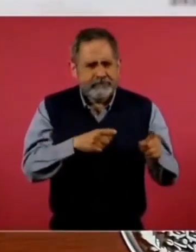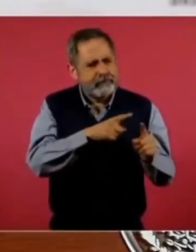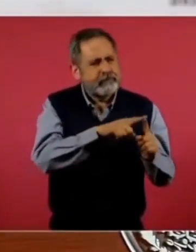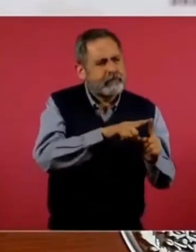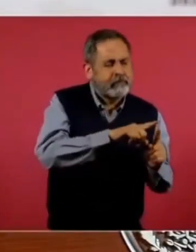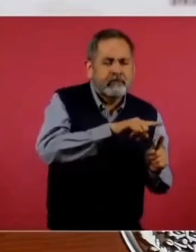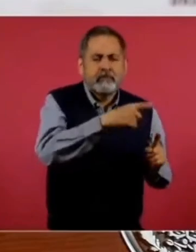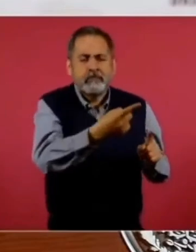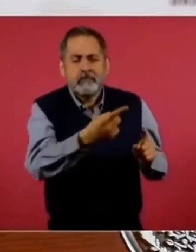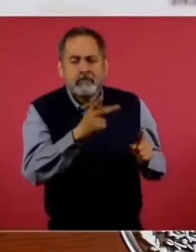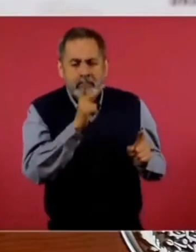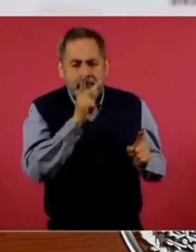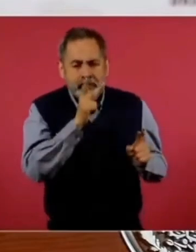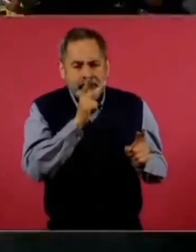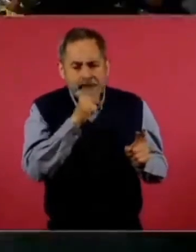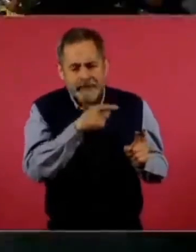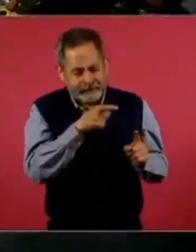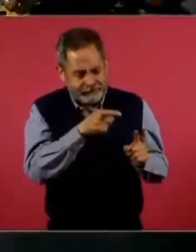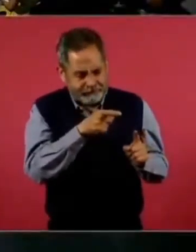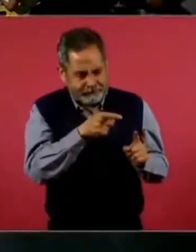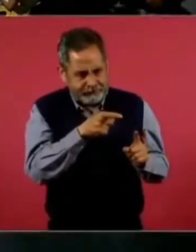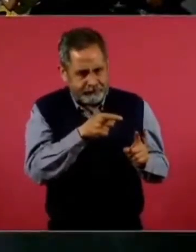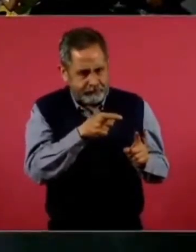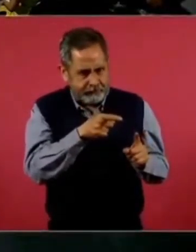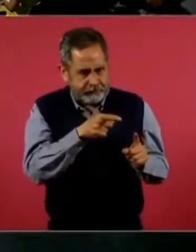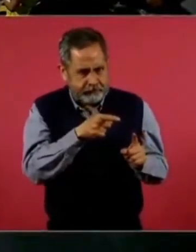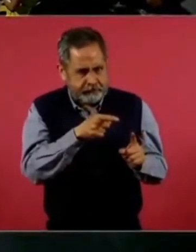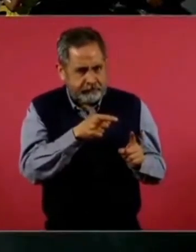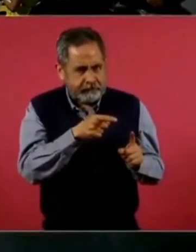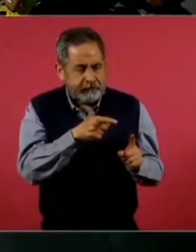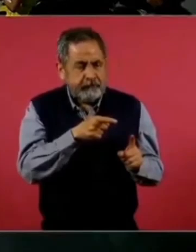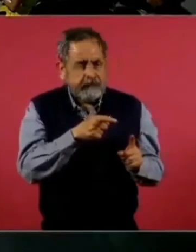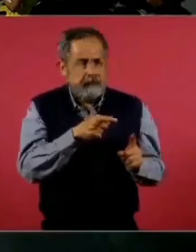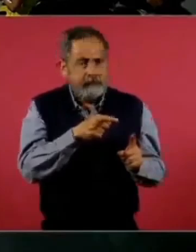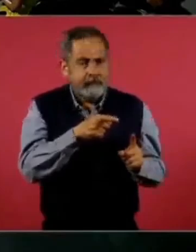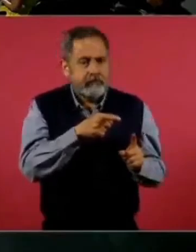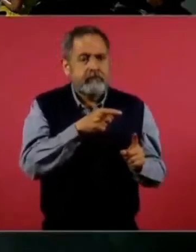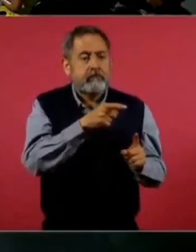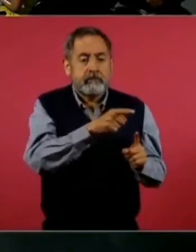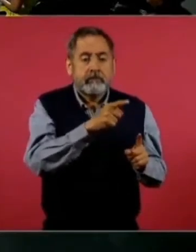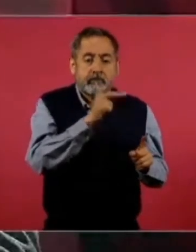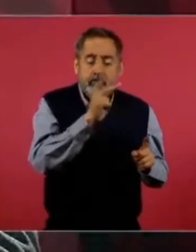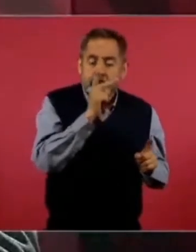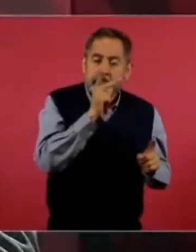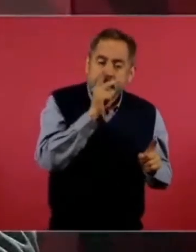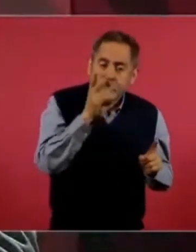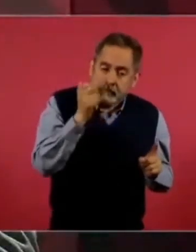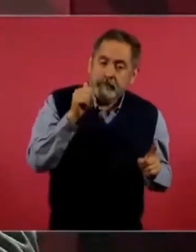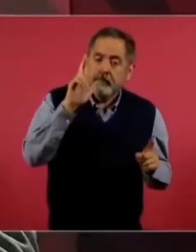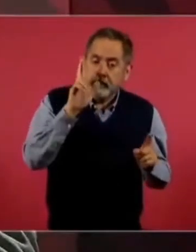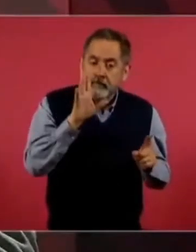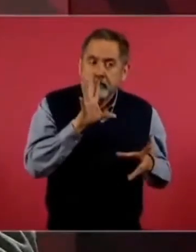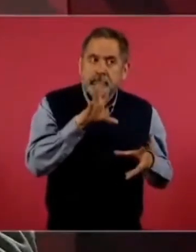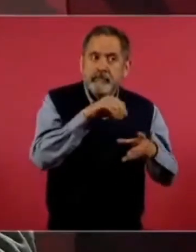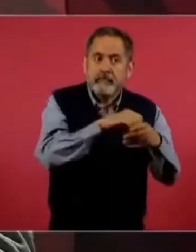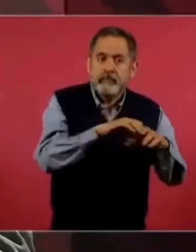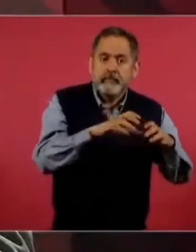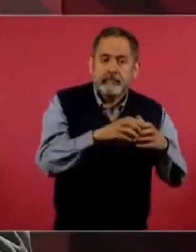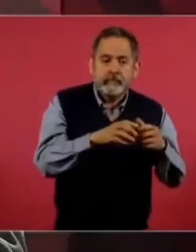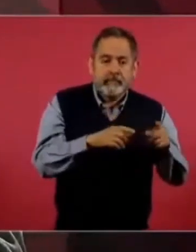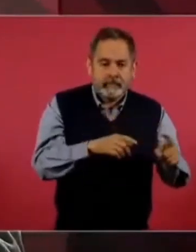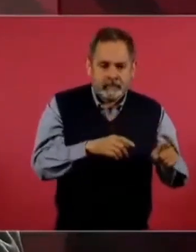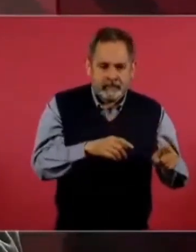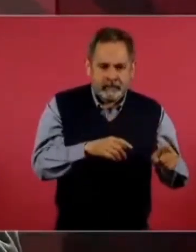había pertenecido al